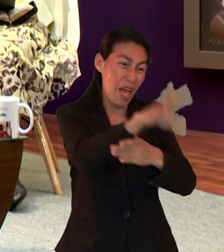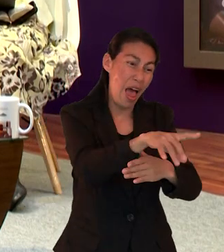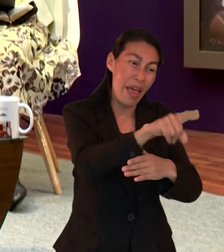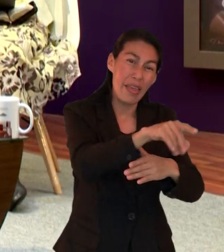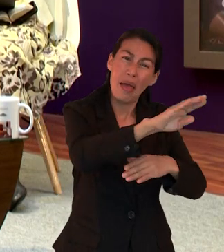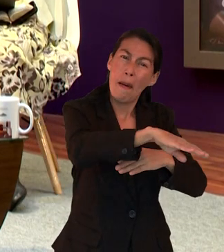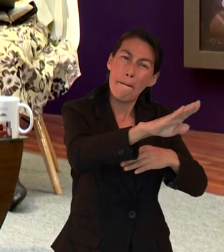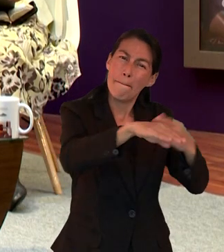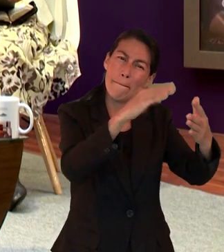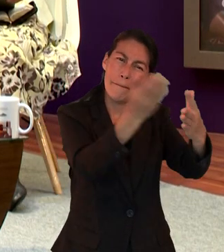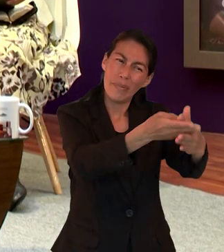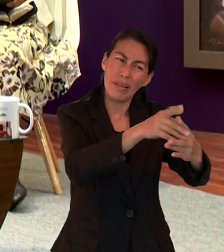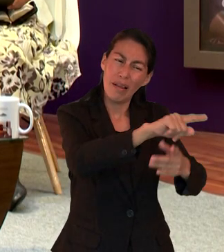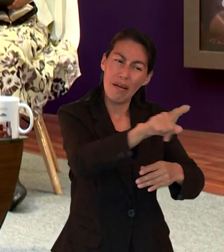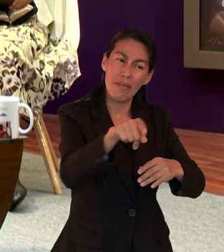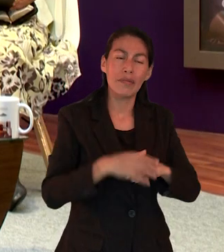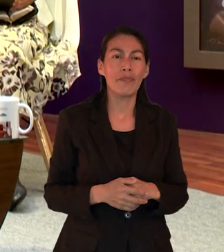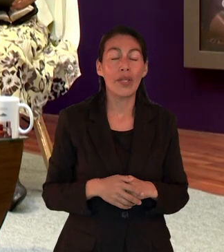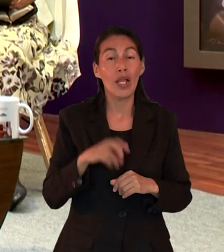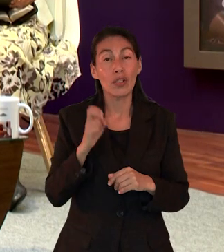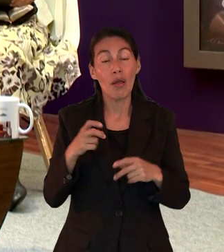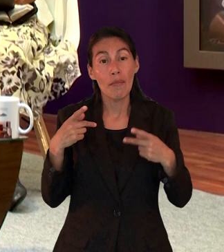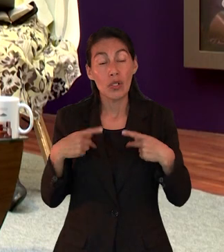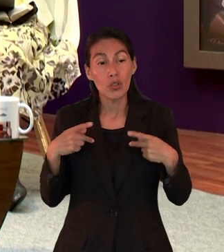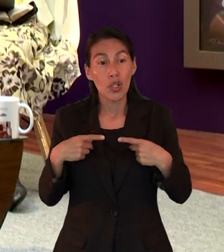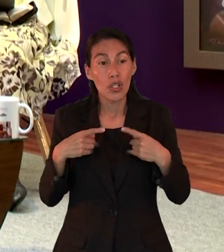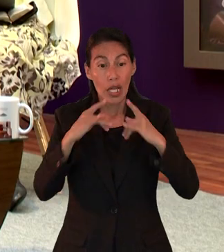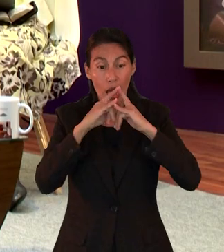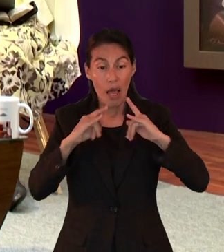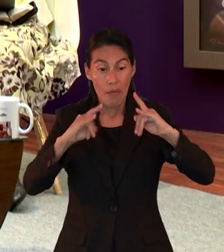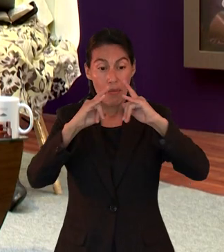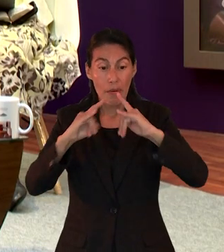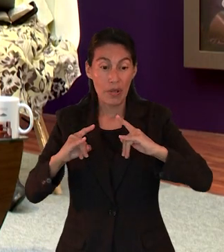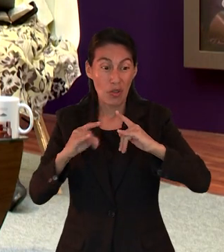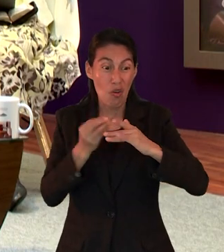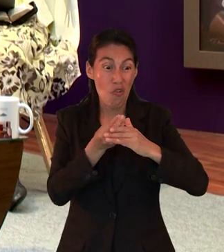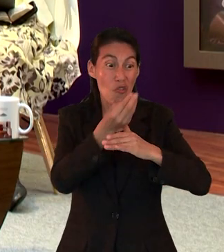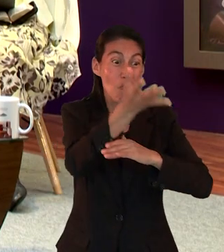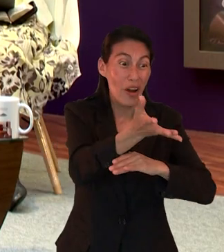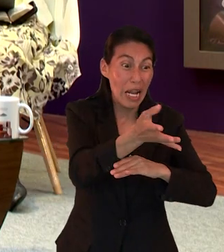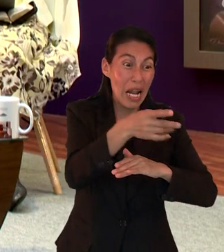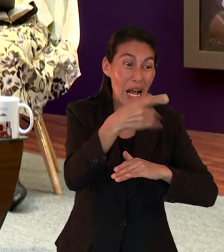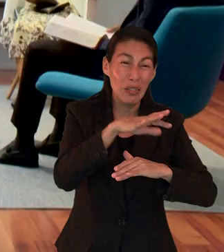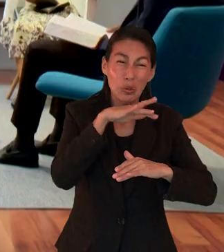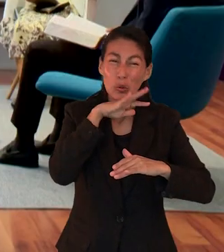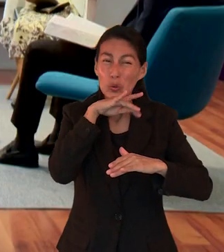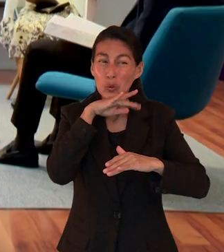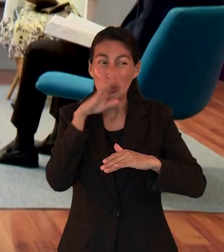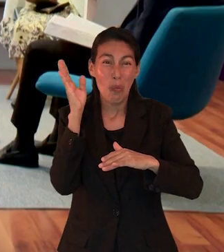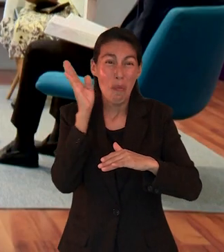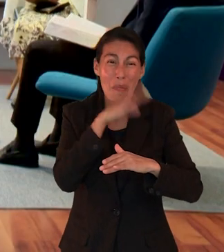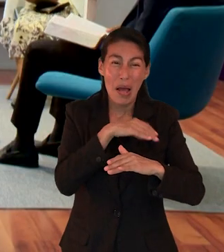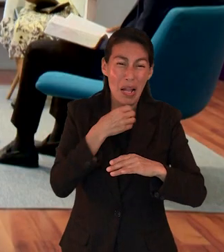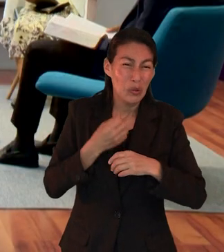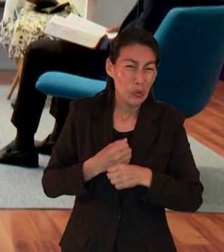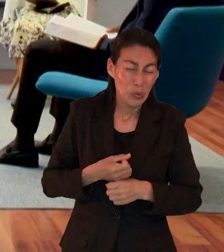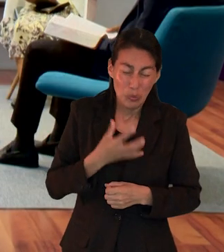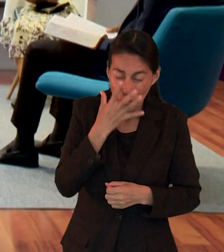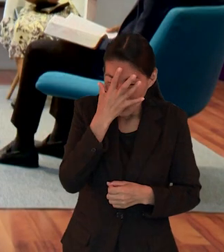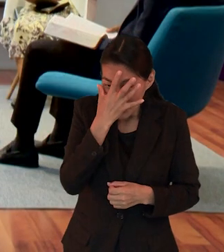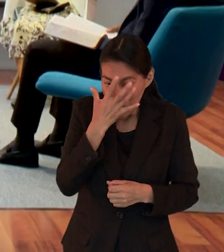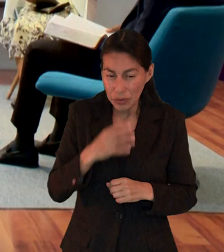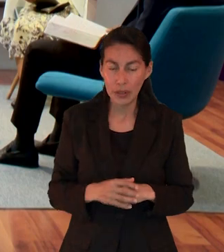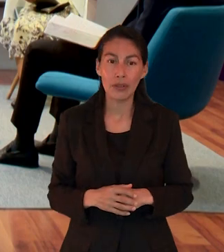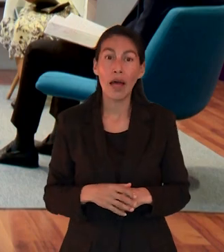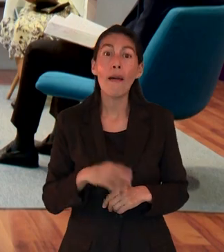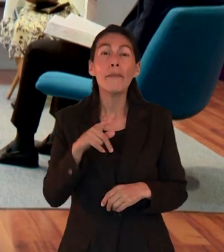criminales. Entonces, el hecho de decir que iba a estar fuera del campamento era algo que ellos consideraban muy impuro